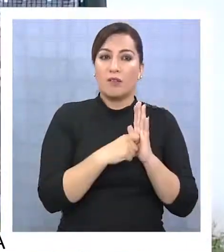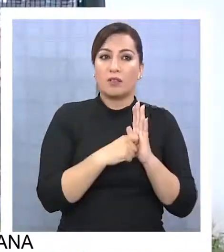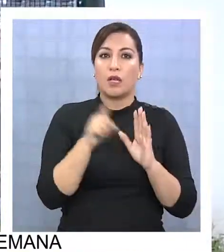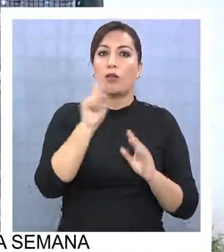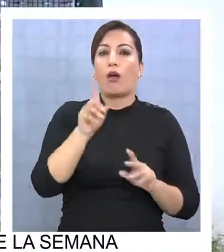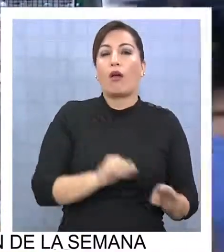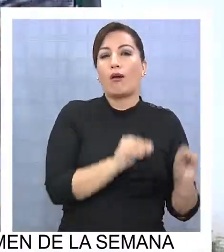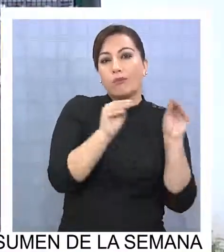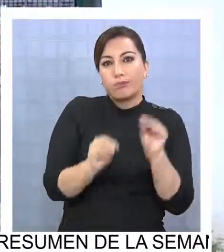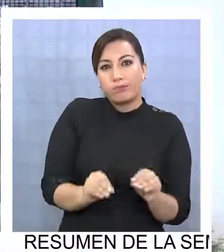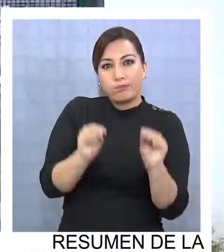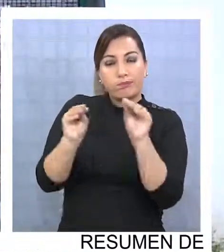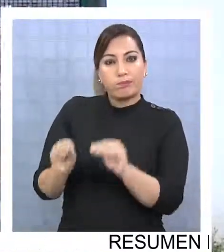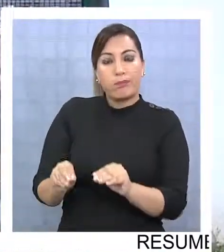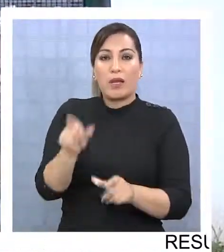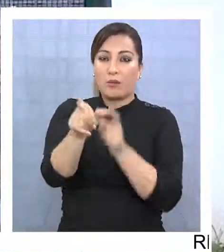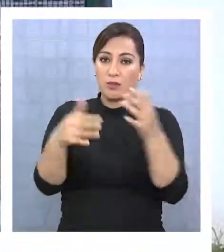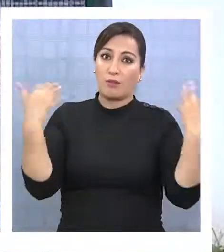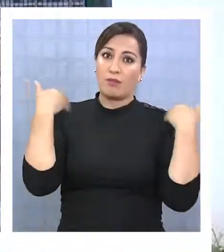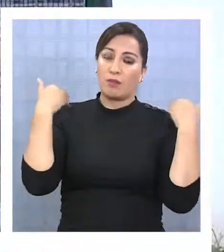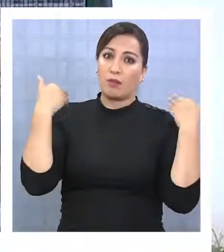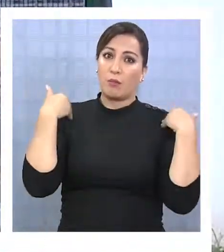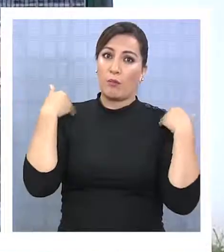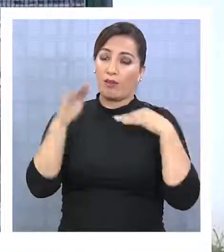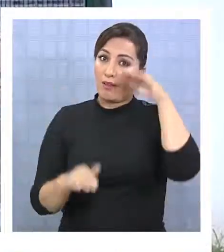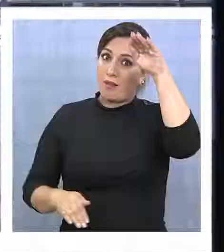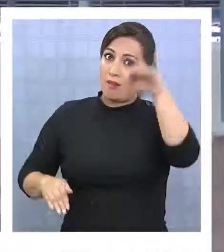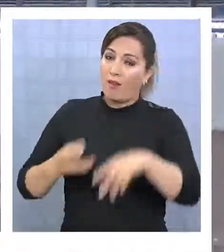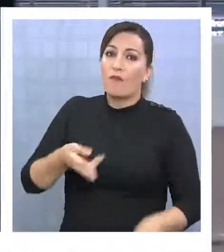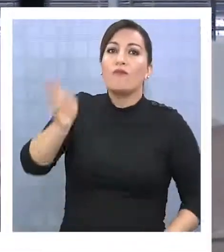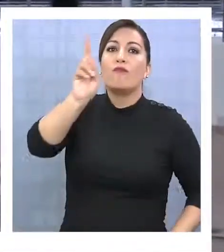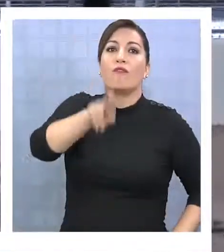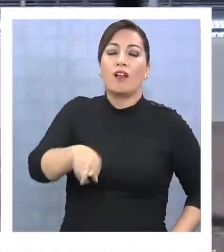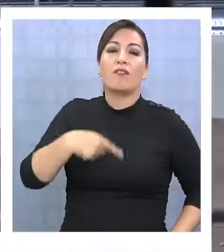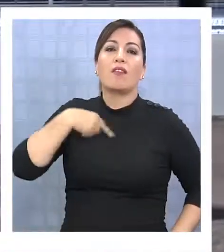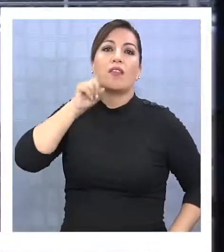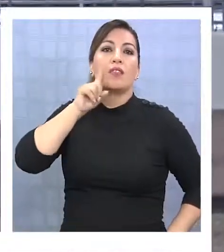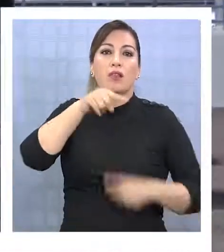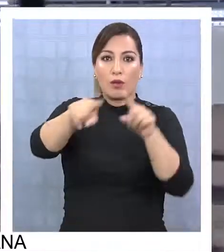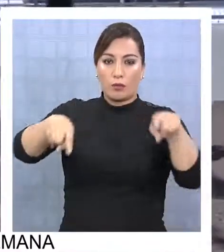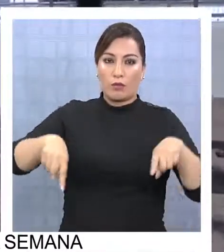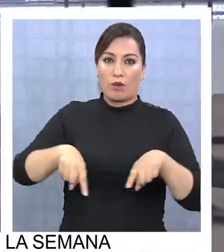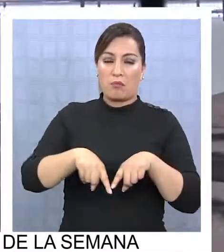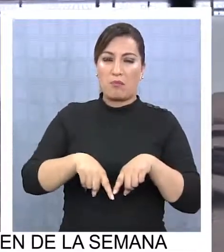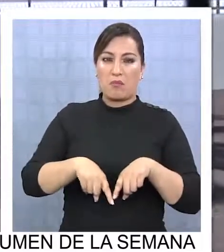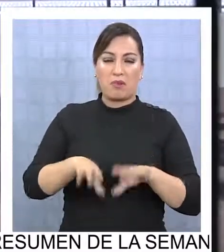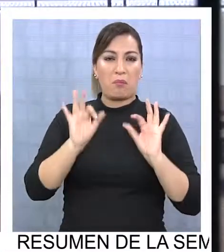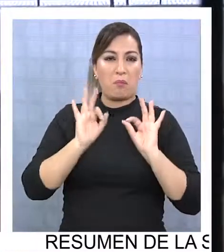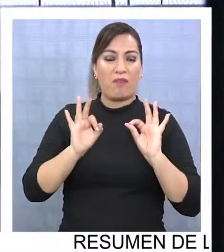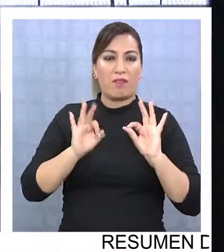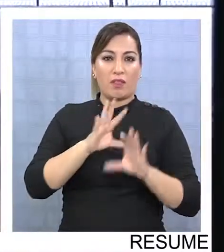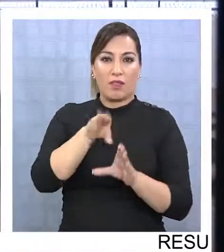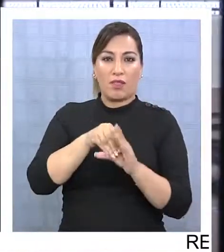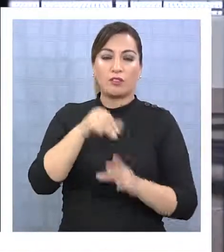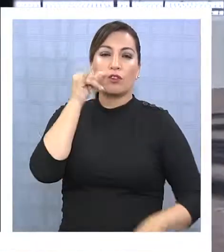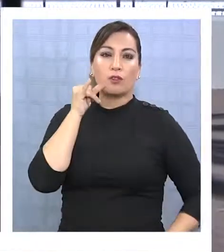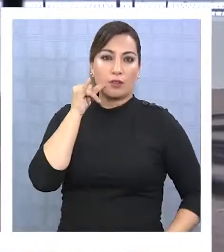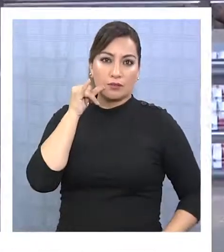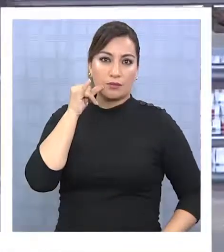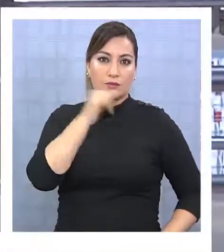se sigan postergando, y que así los deportistas náuticos vuelvan a contar con una infraestructura adecuada en Iquique.